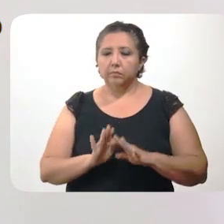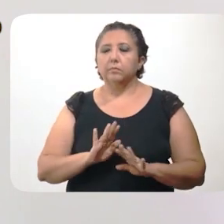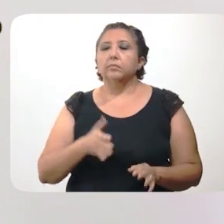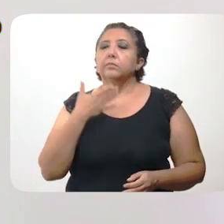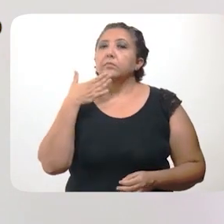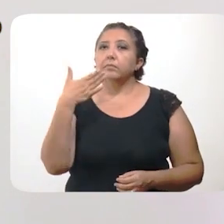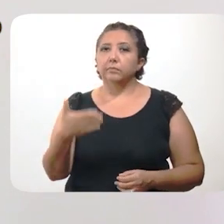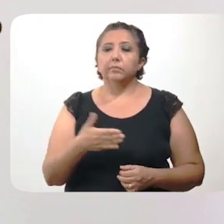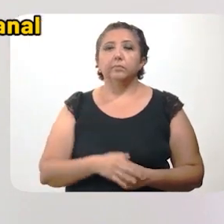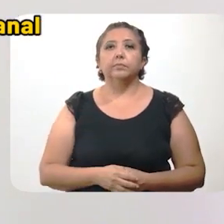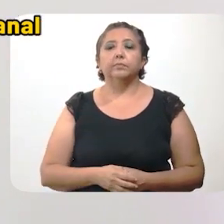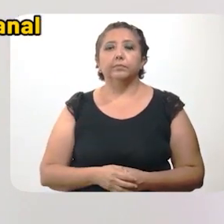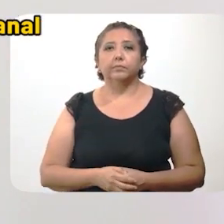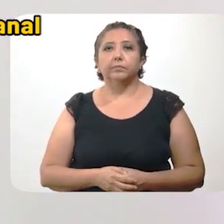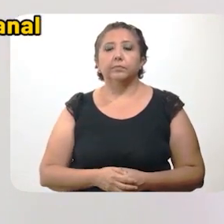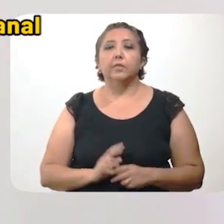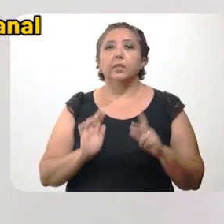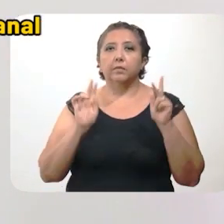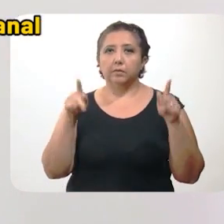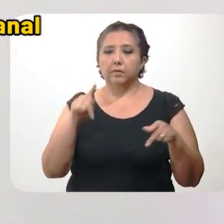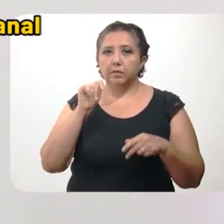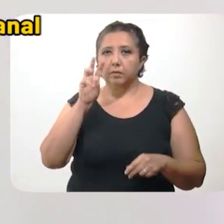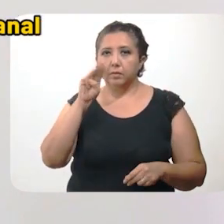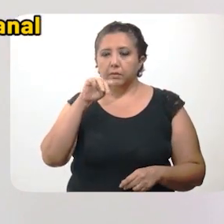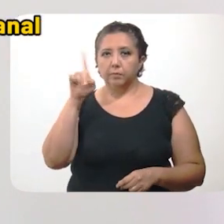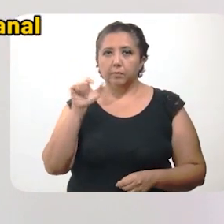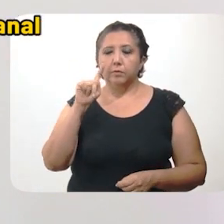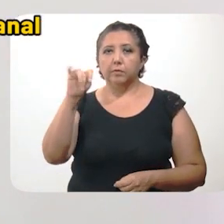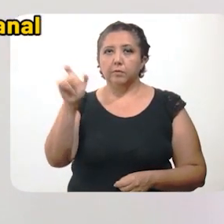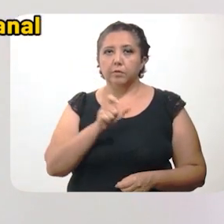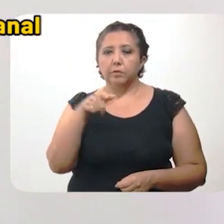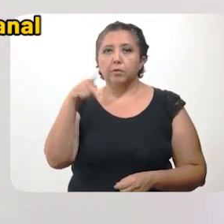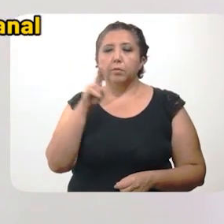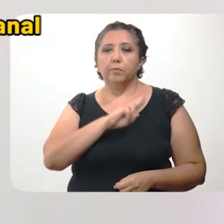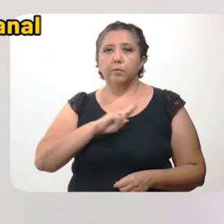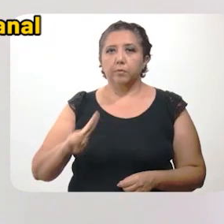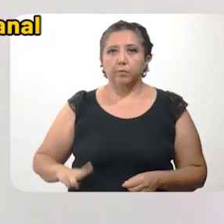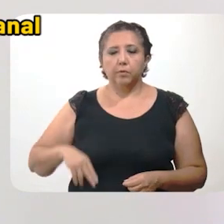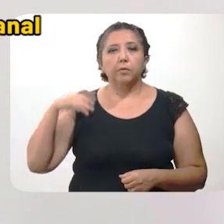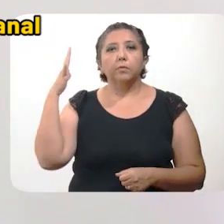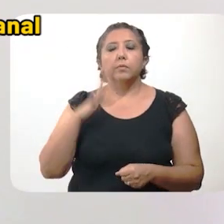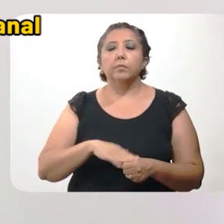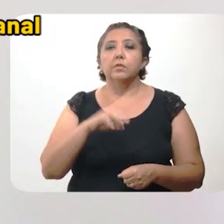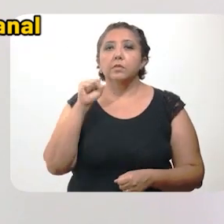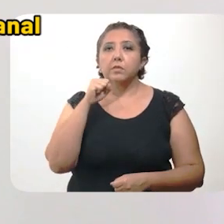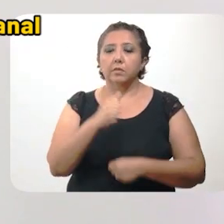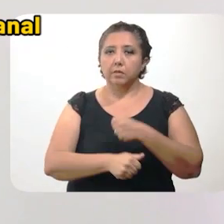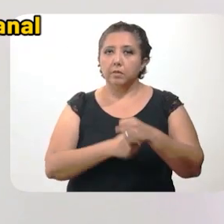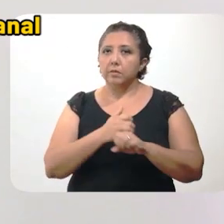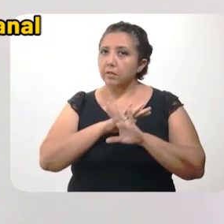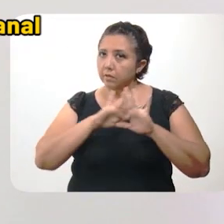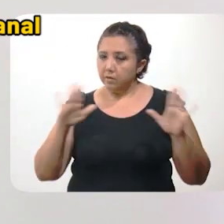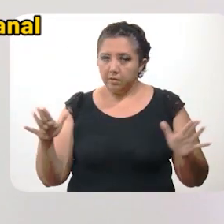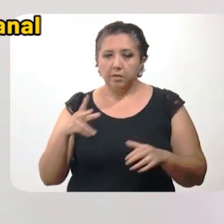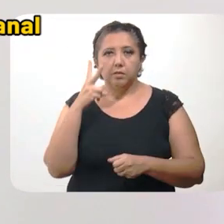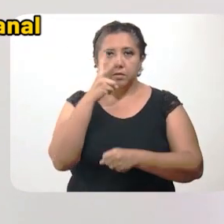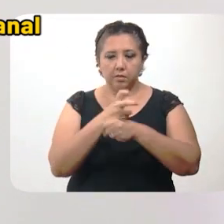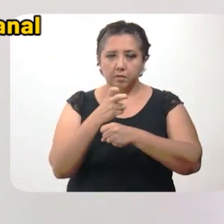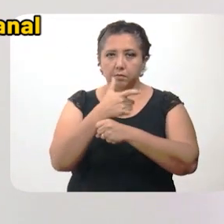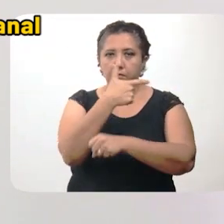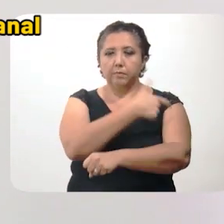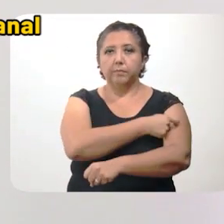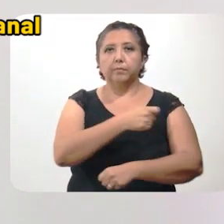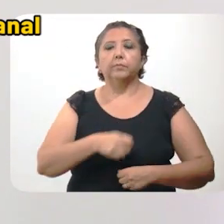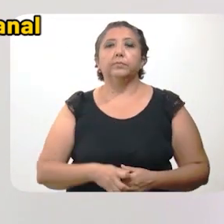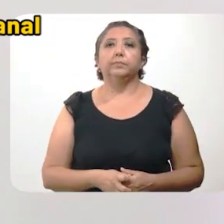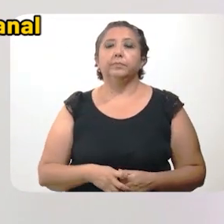manera satisfactoria. En Progreso, Temozón, Tishkocov y Humán, los adultos mayores de 60 años ya recibieron la segunda dosis de la